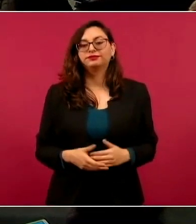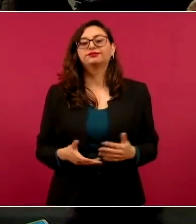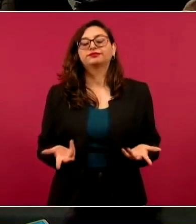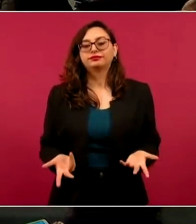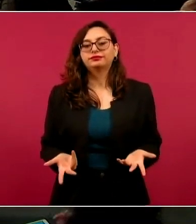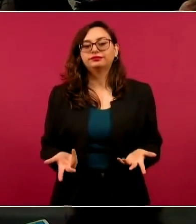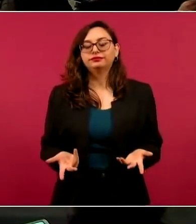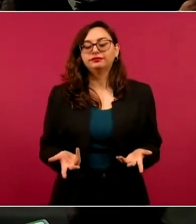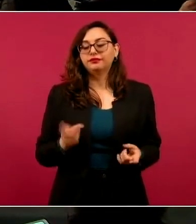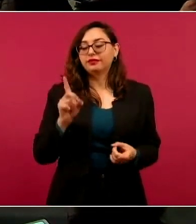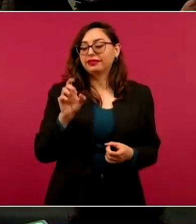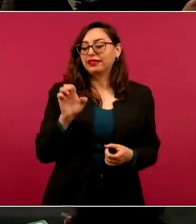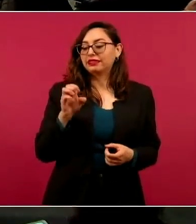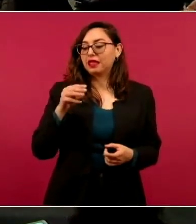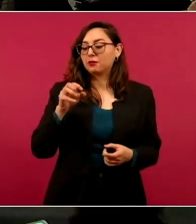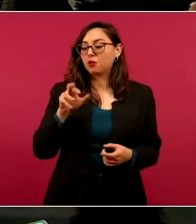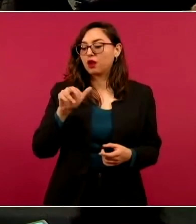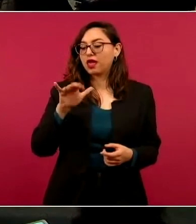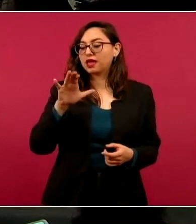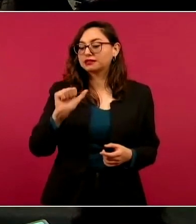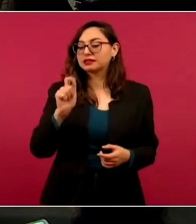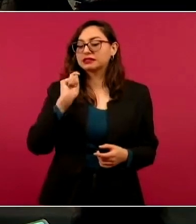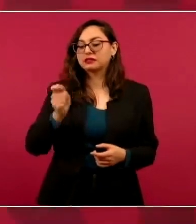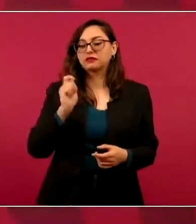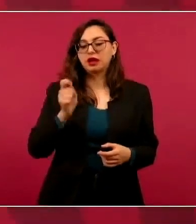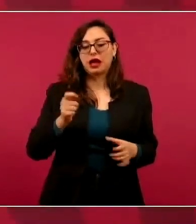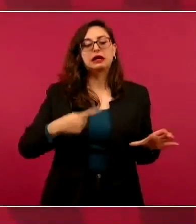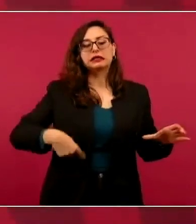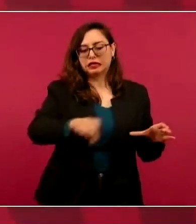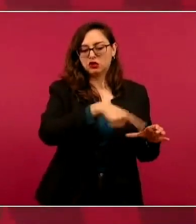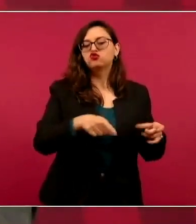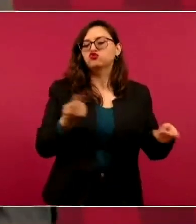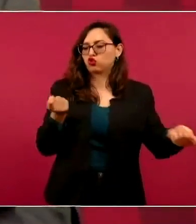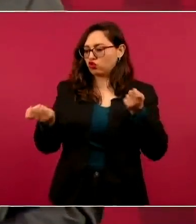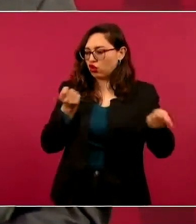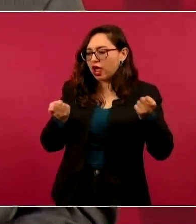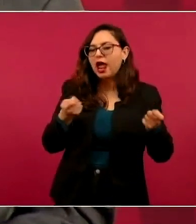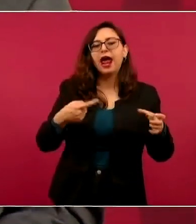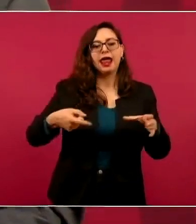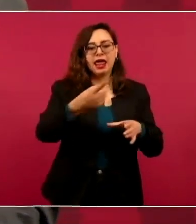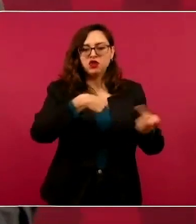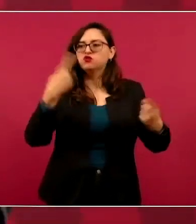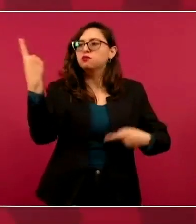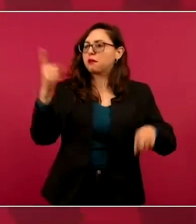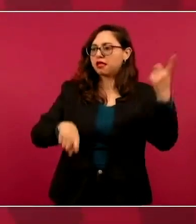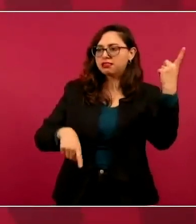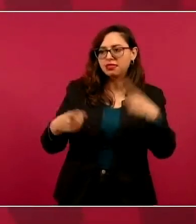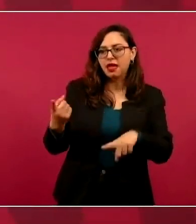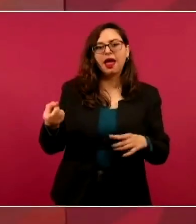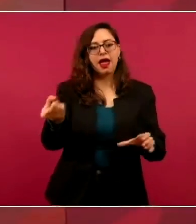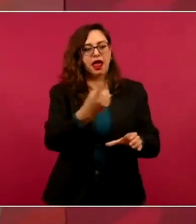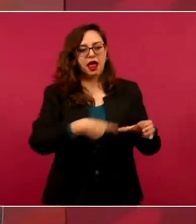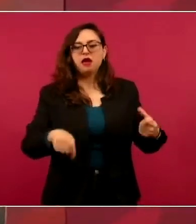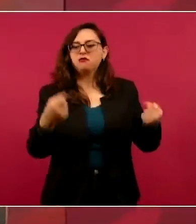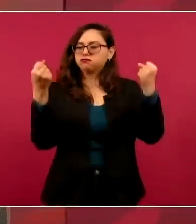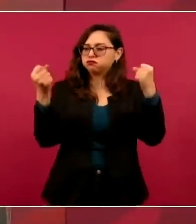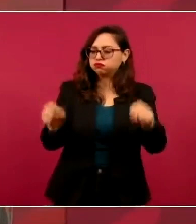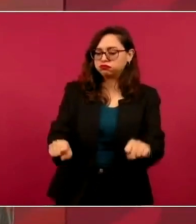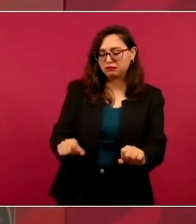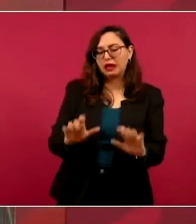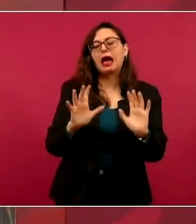cuando ellos se imponen y mandan y dominan.